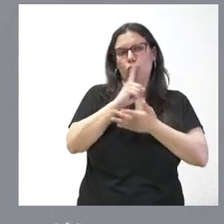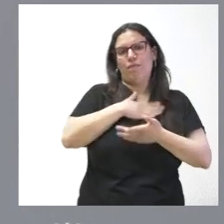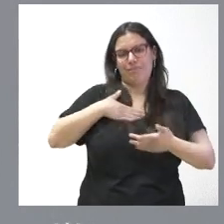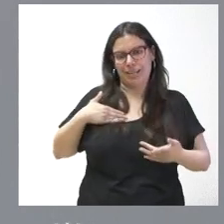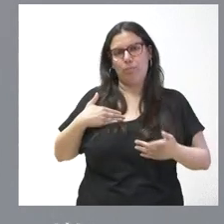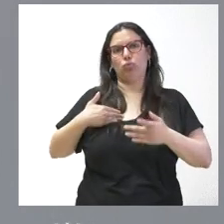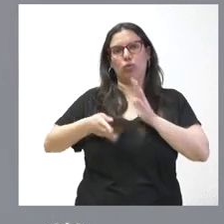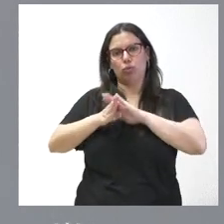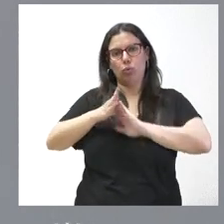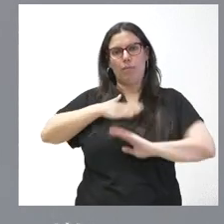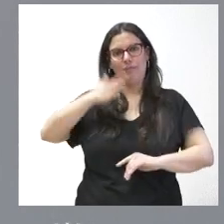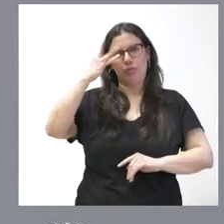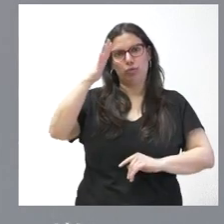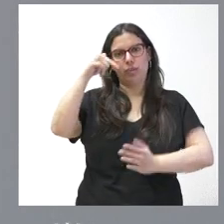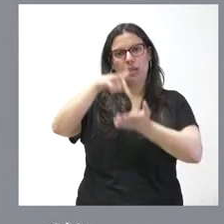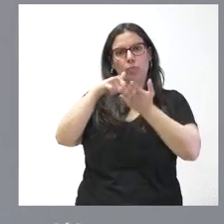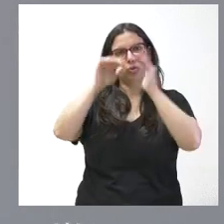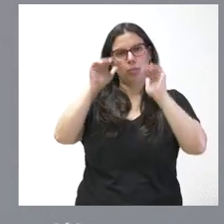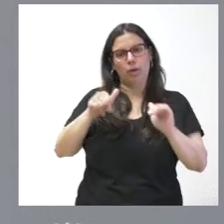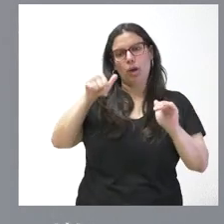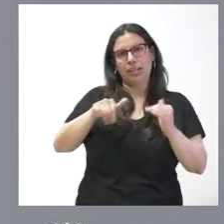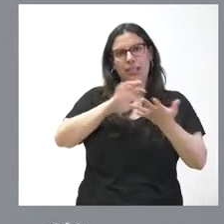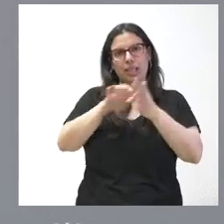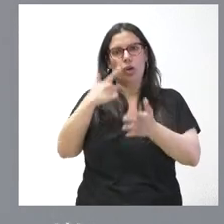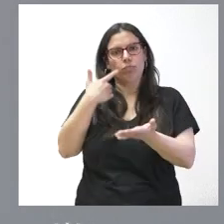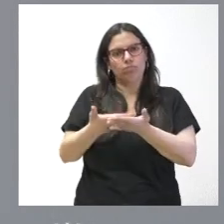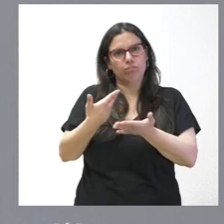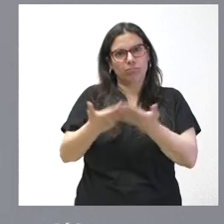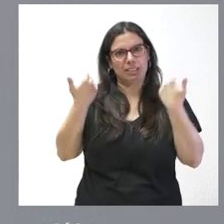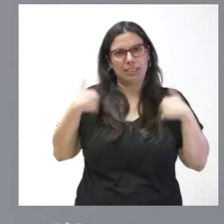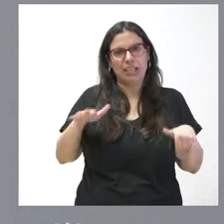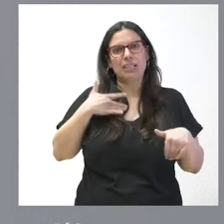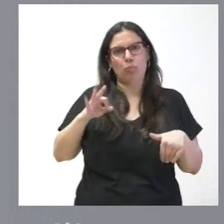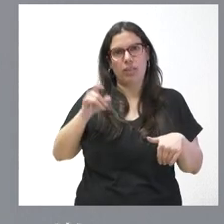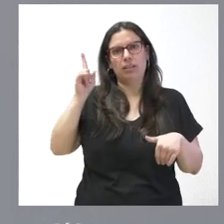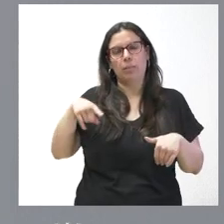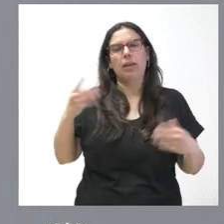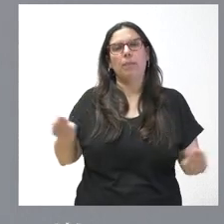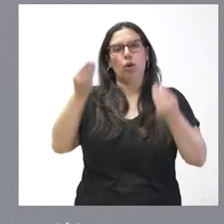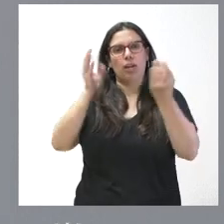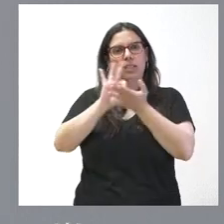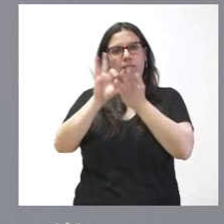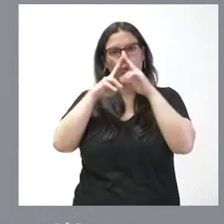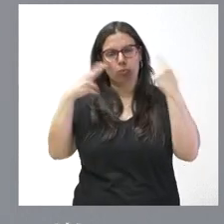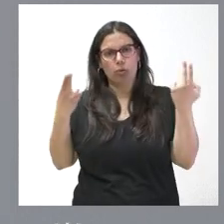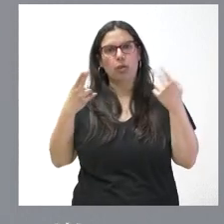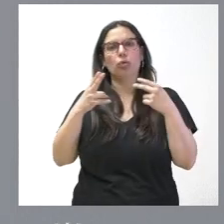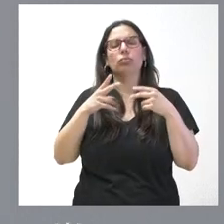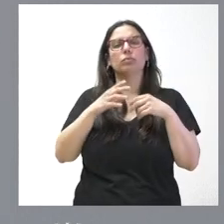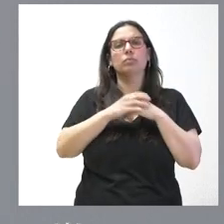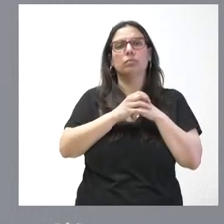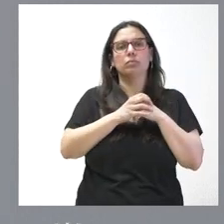porque menos impuestos hemos demostrado en Castilla y León que son compatibles con mejores servicios públicos con menos